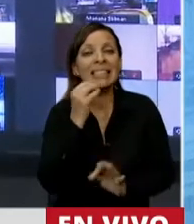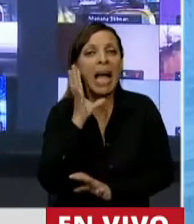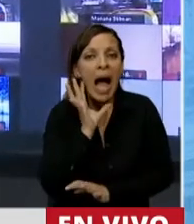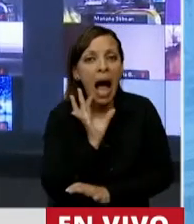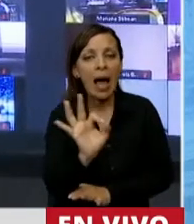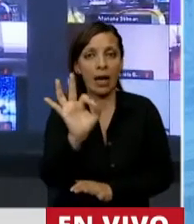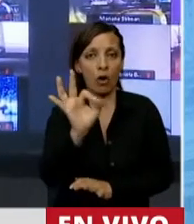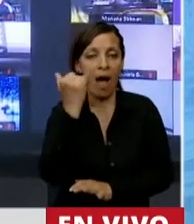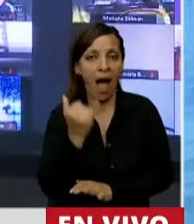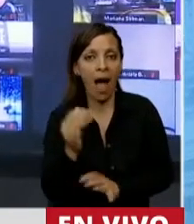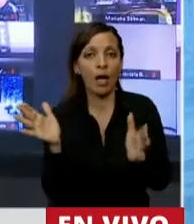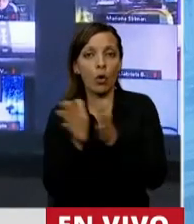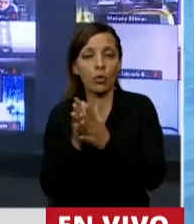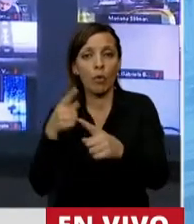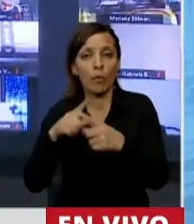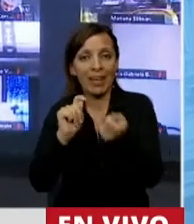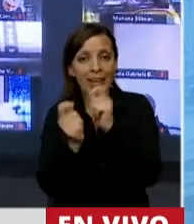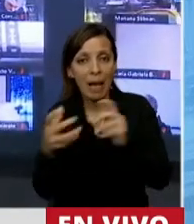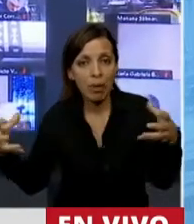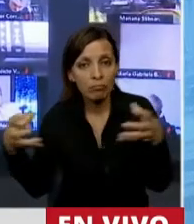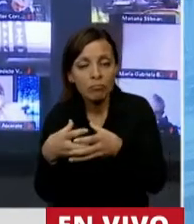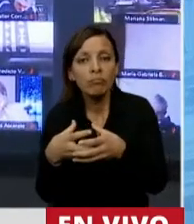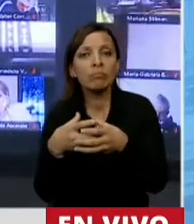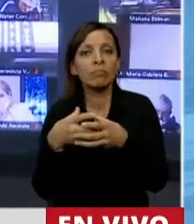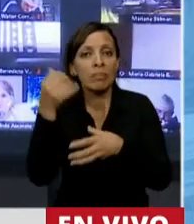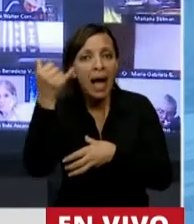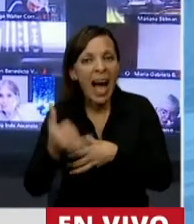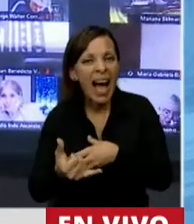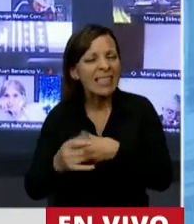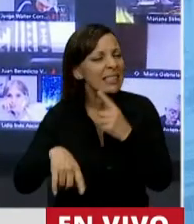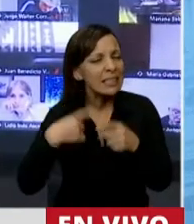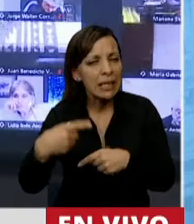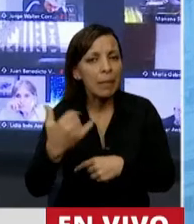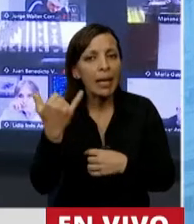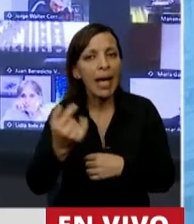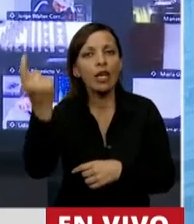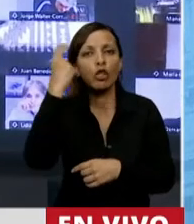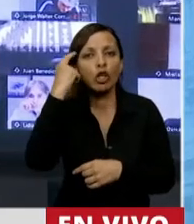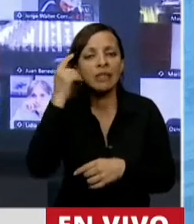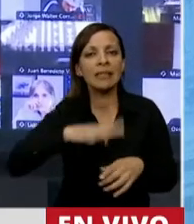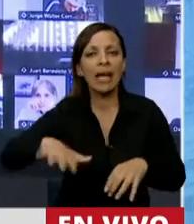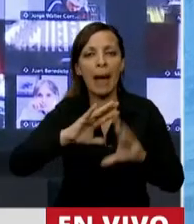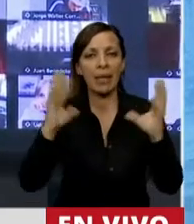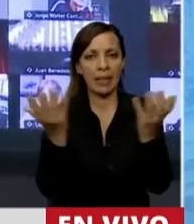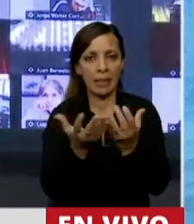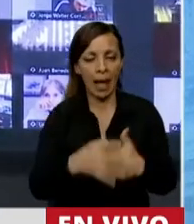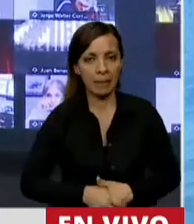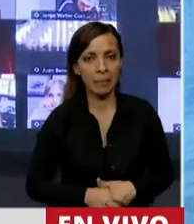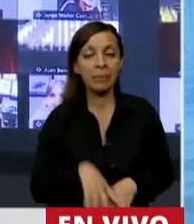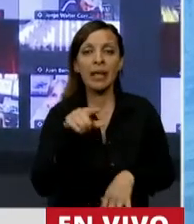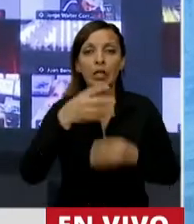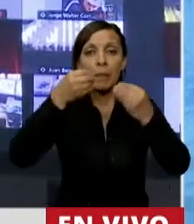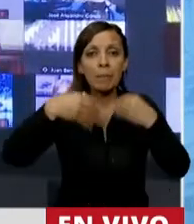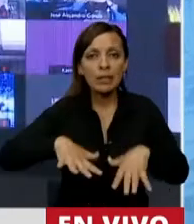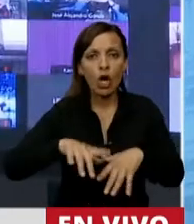algo que, juntos por el cambio, en todos sus partidos que lo componen a hecho, es siempre tener conciencia ambiental. Eso no